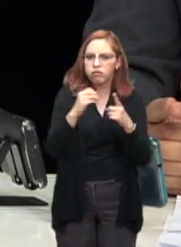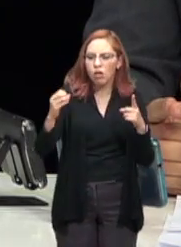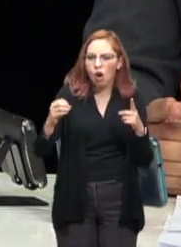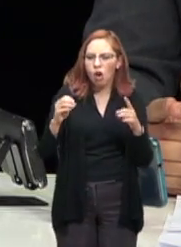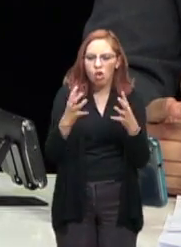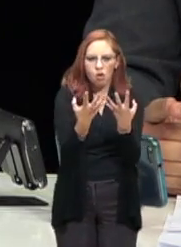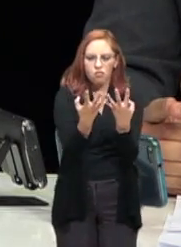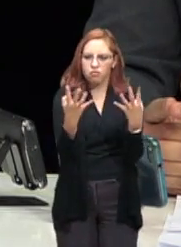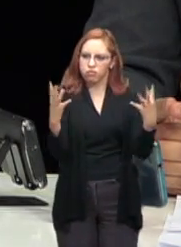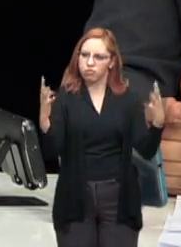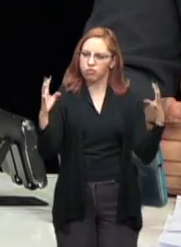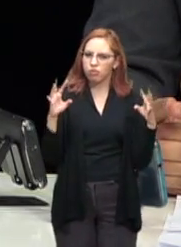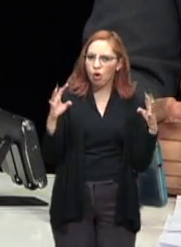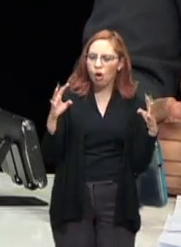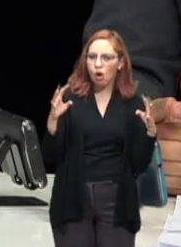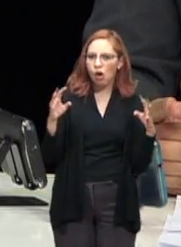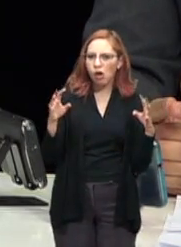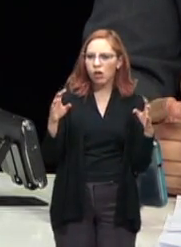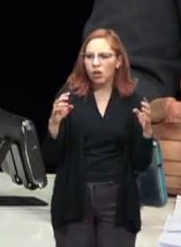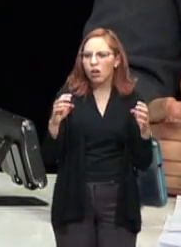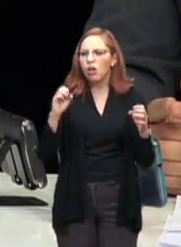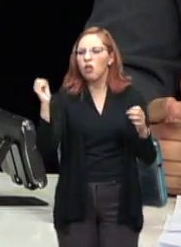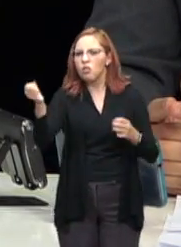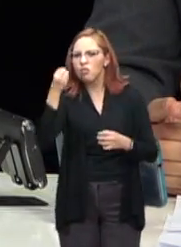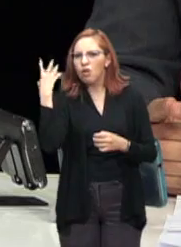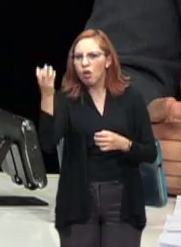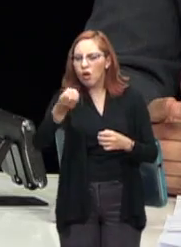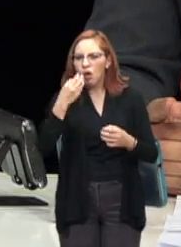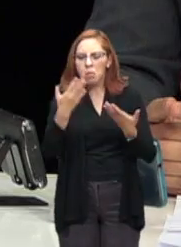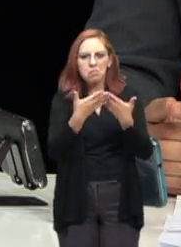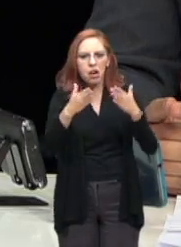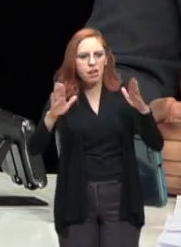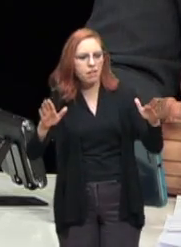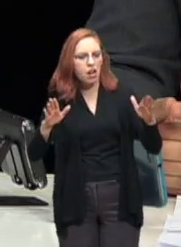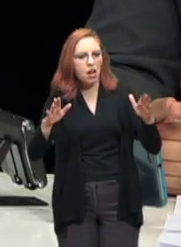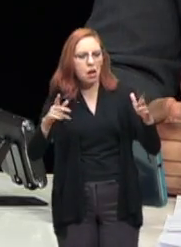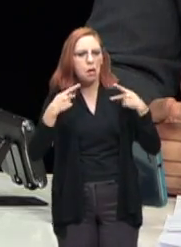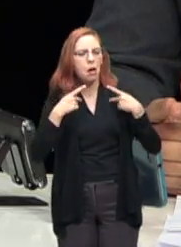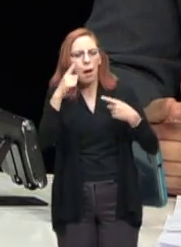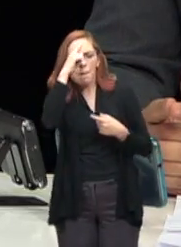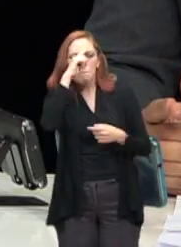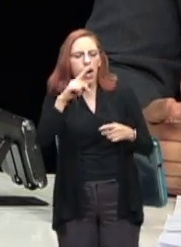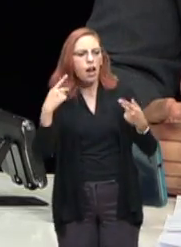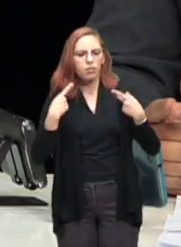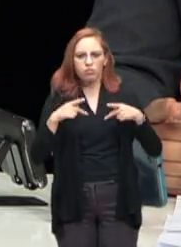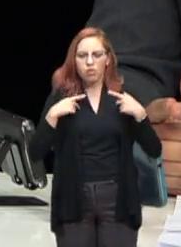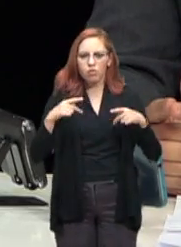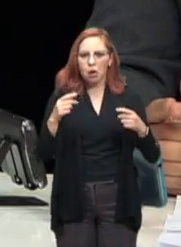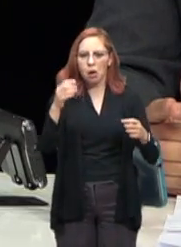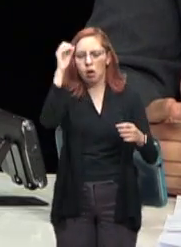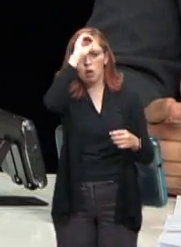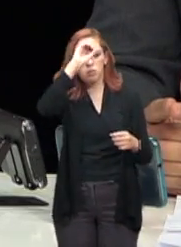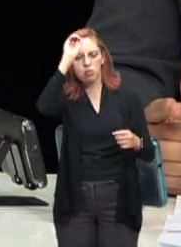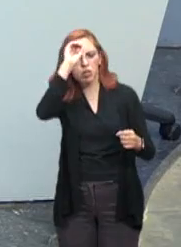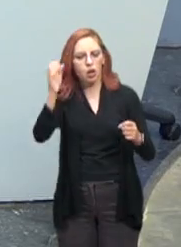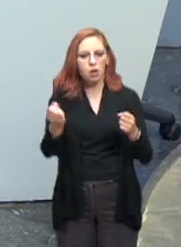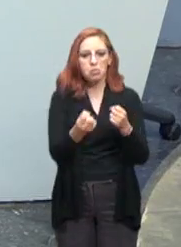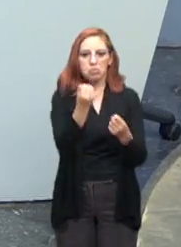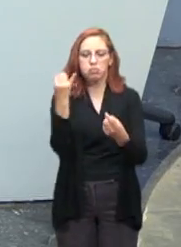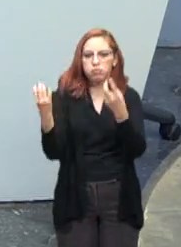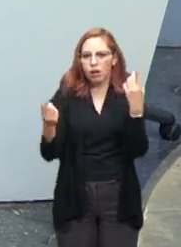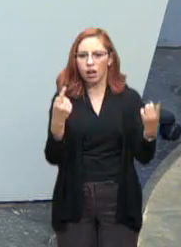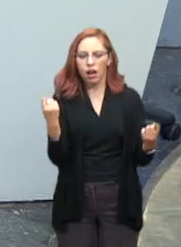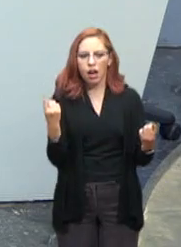foro o especie de parlamento abierto para que la gente o diversos sectores opinaran. ¿Cuánta difusión le dieron? Pues